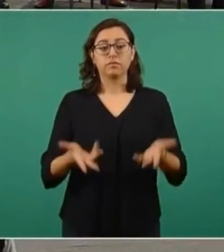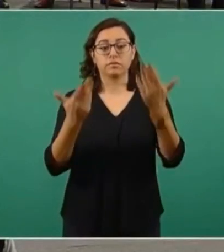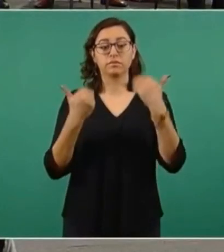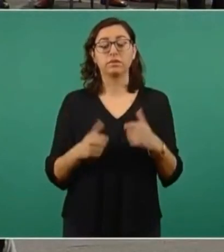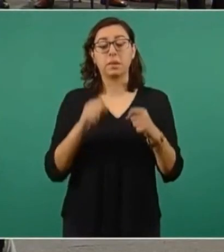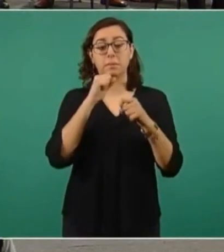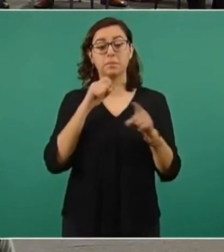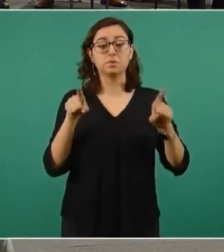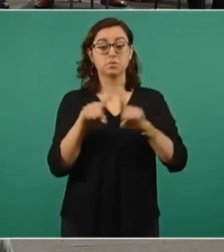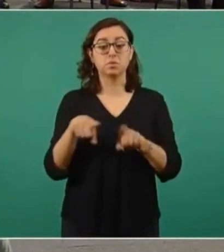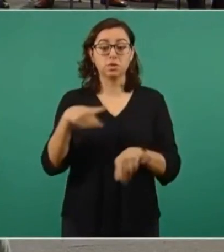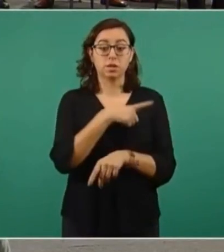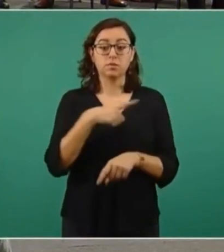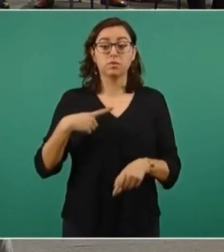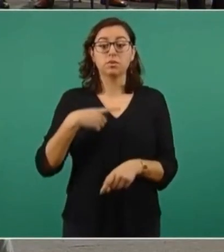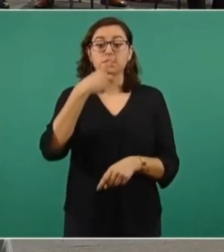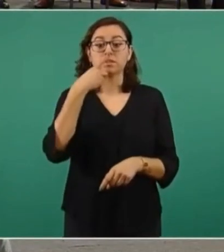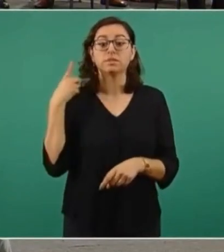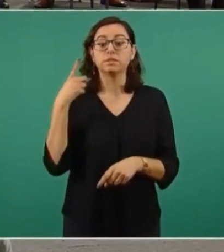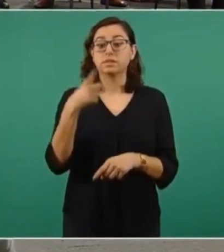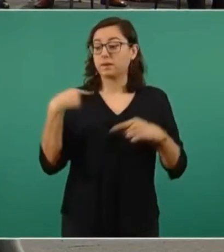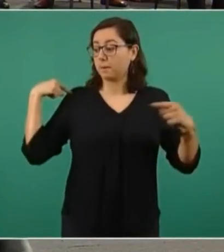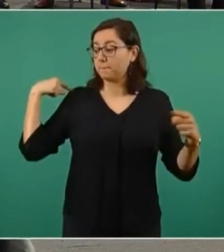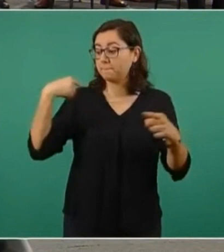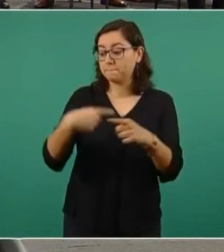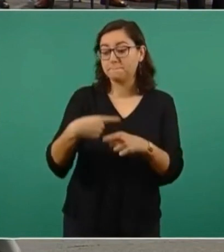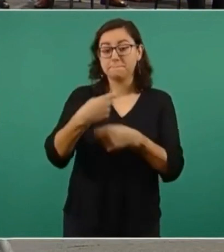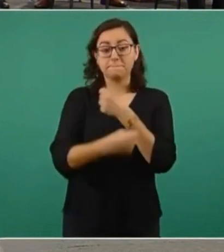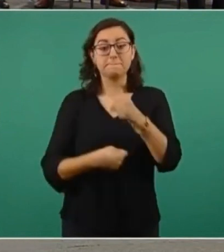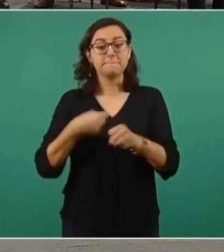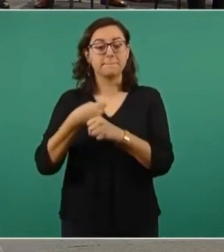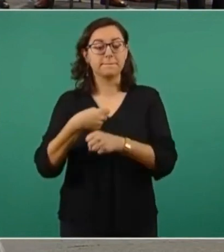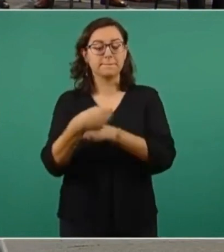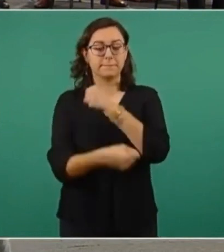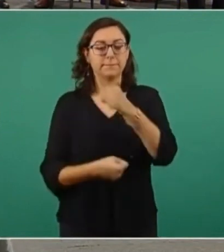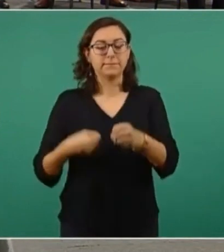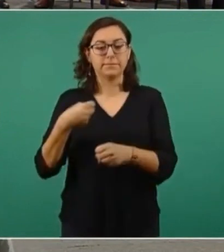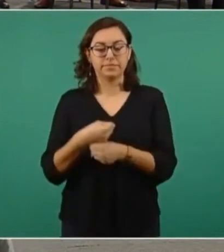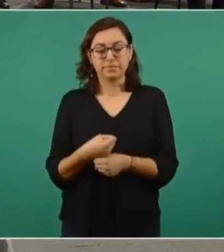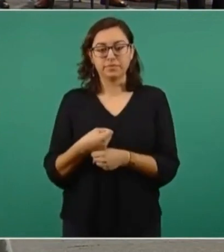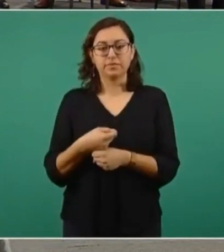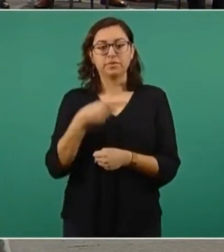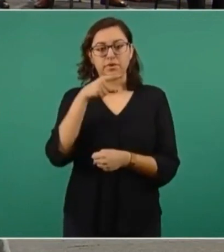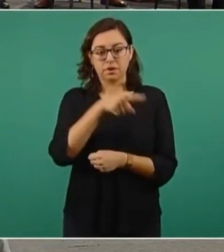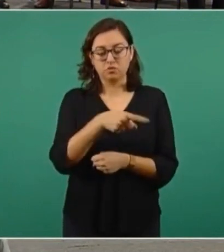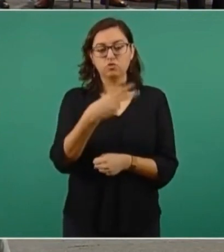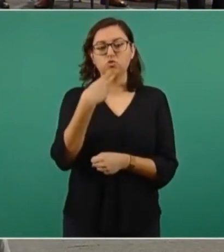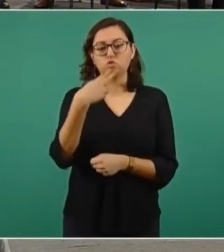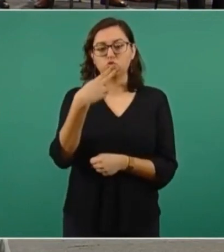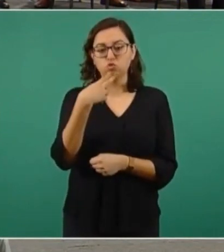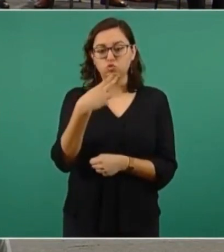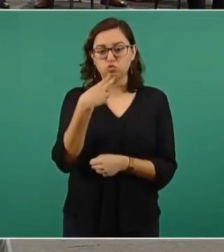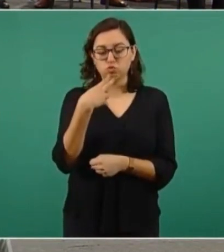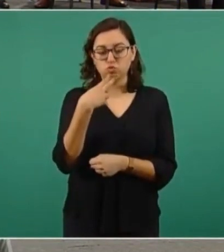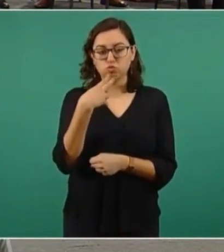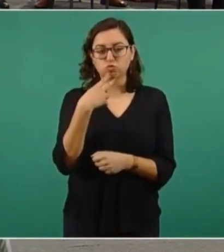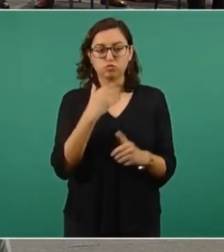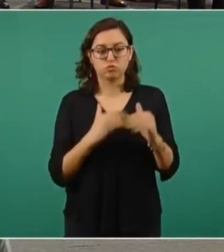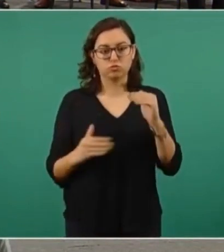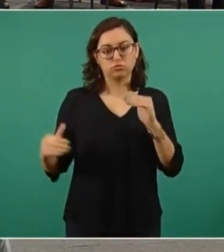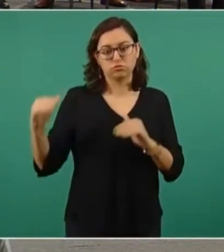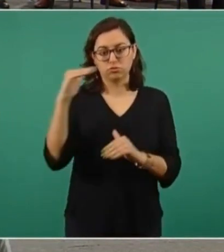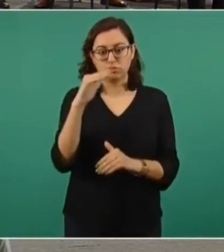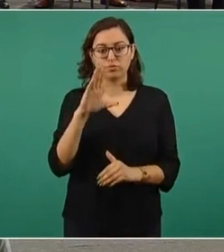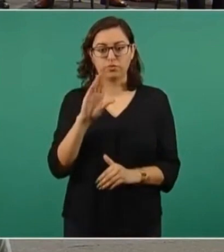años Deer Park ha tenido una utilización por arriba del